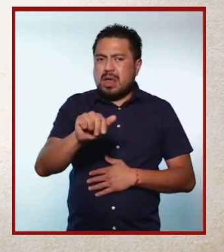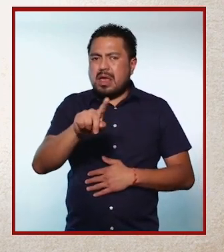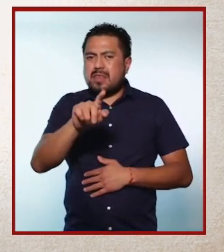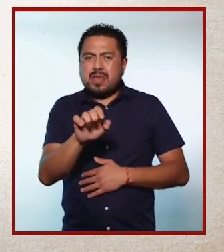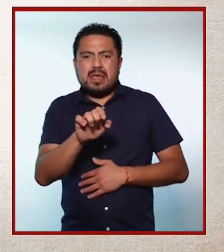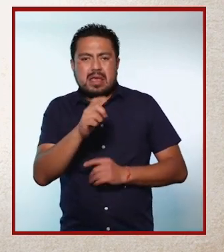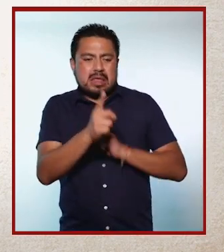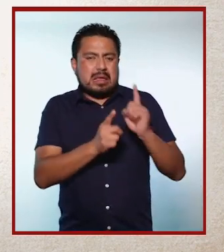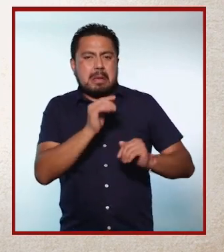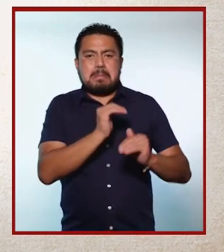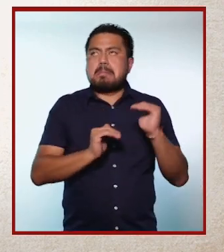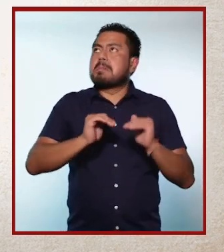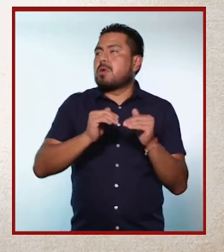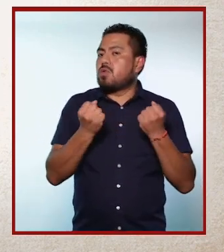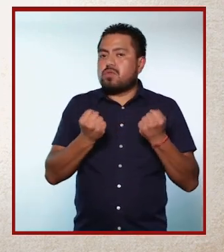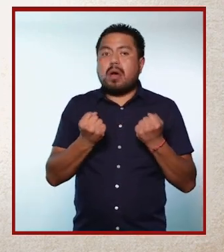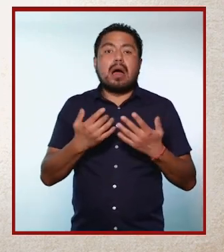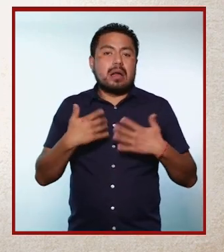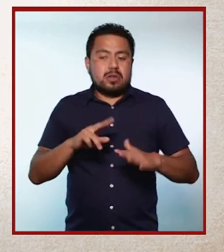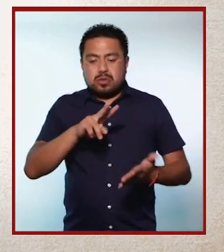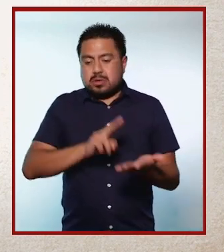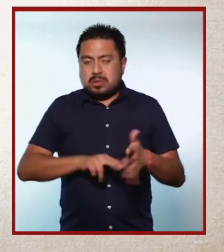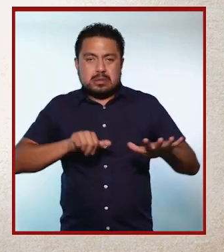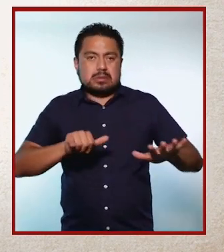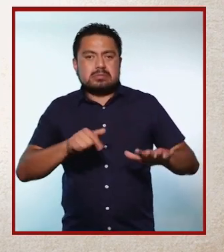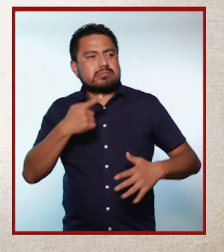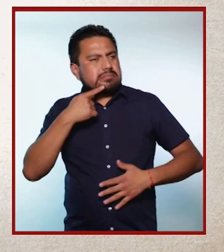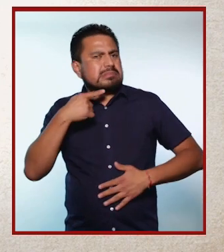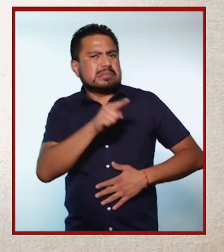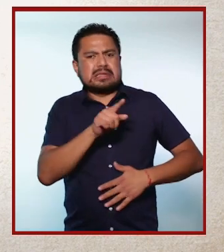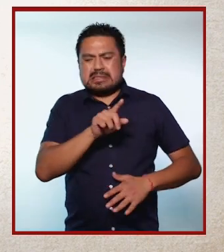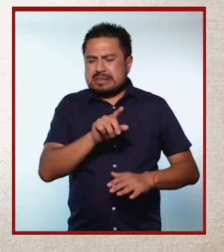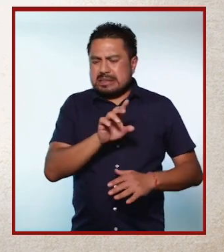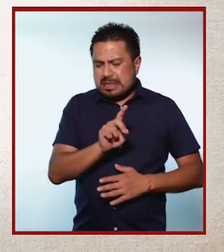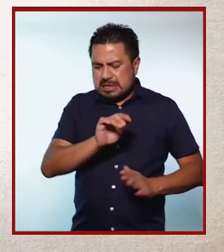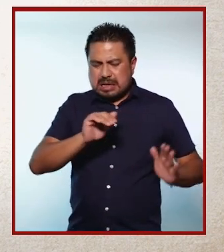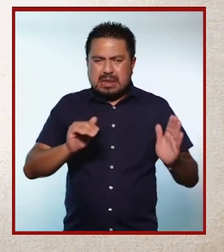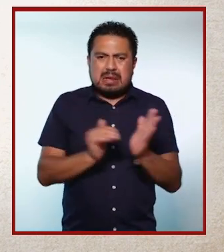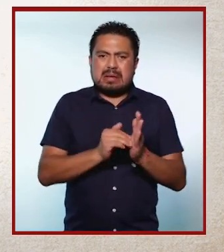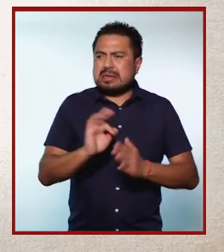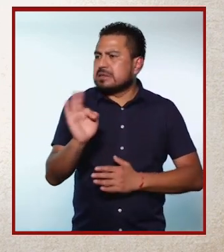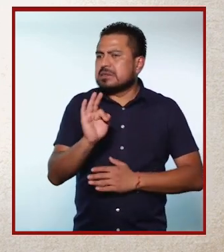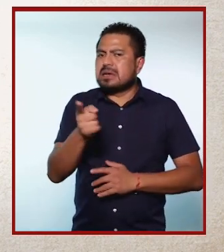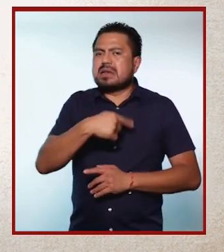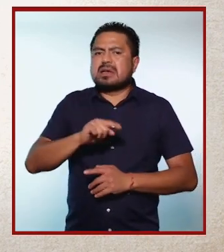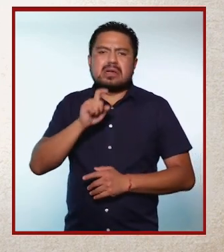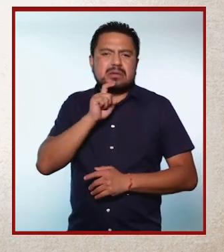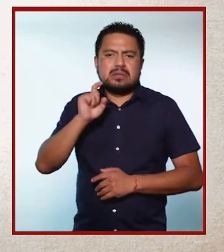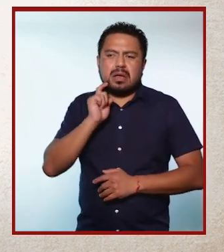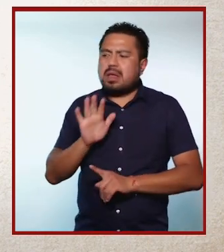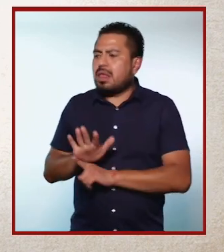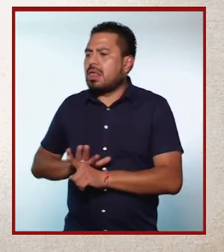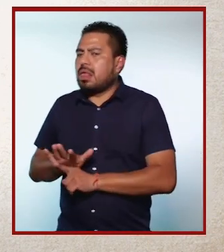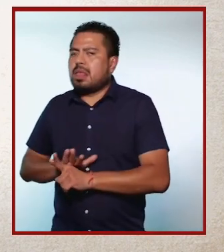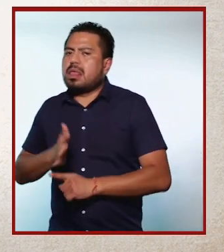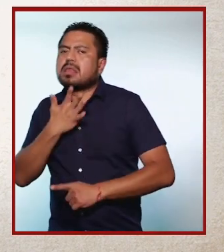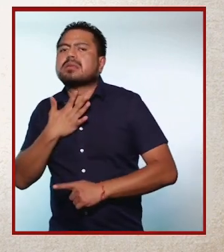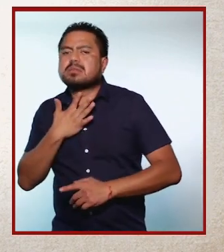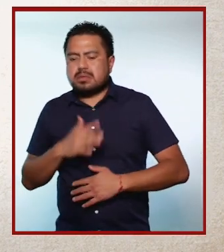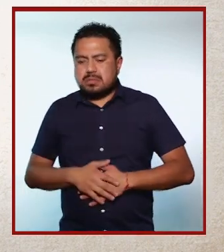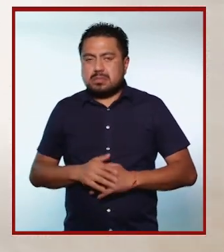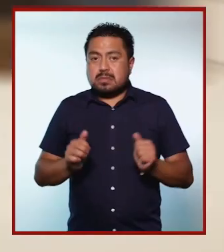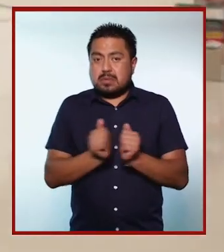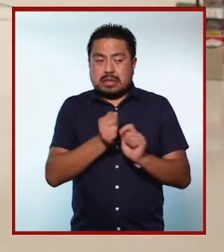CONADE, en el ámbito deportivo de alto rendimiento, en 2016 se denunciaron casi 30 mil casos de posibles delitos sexuales.